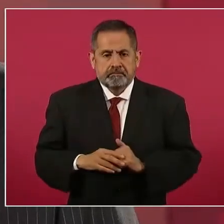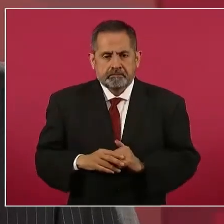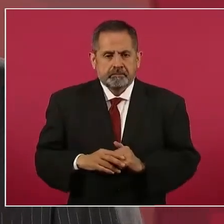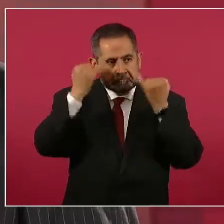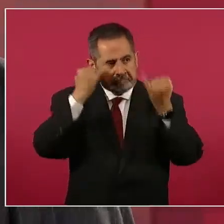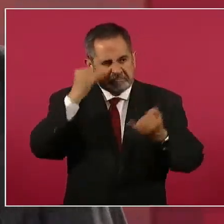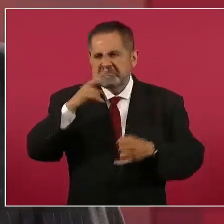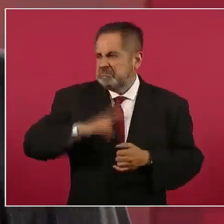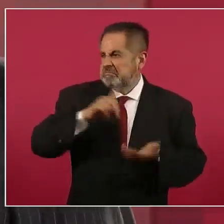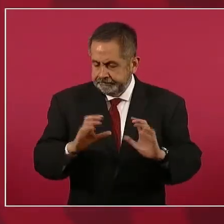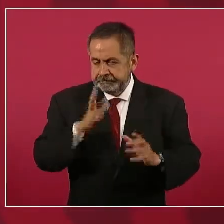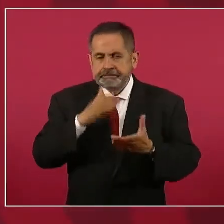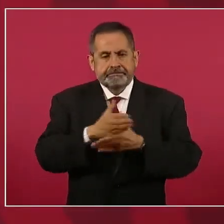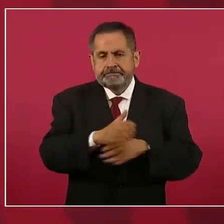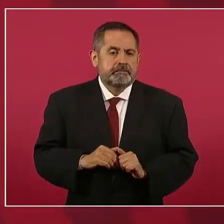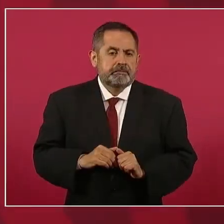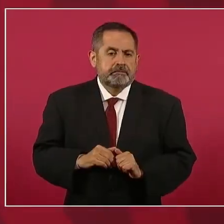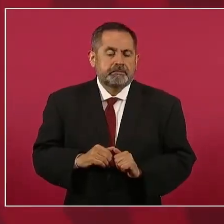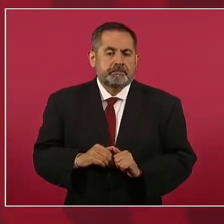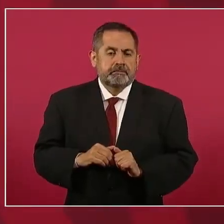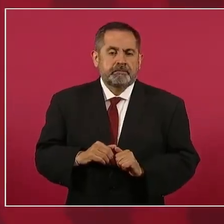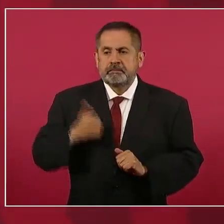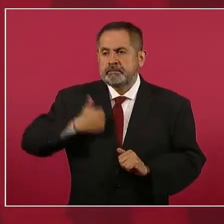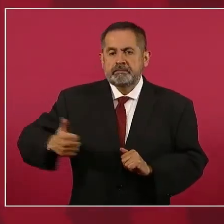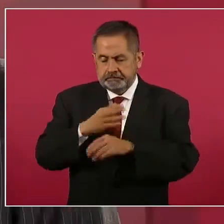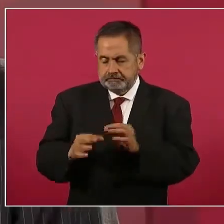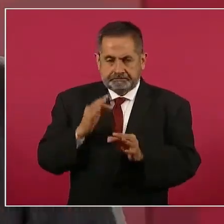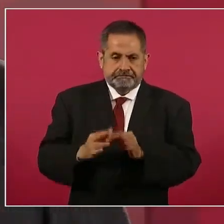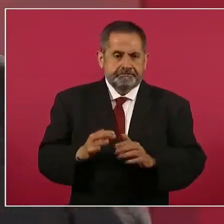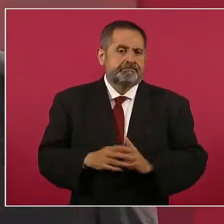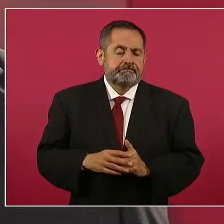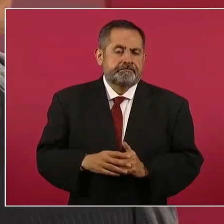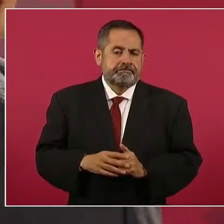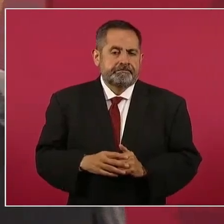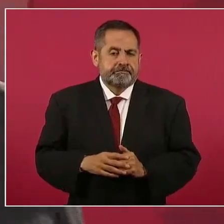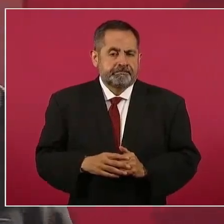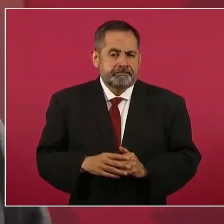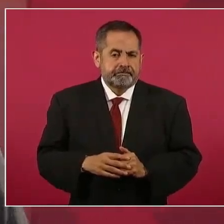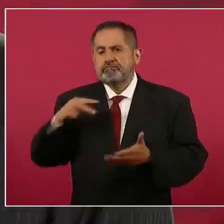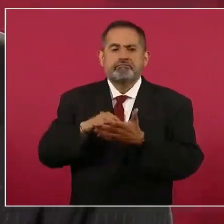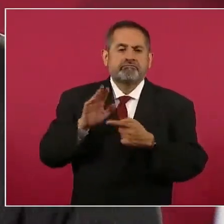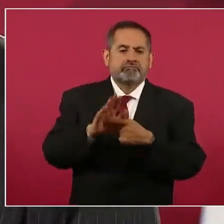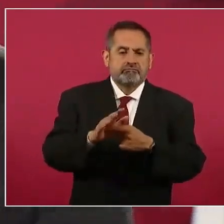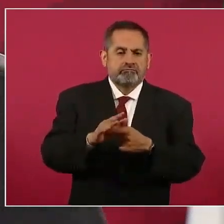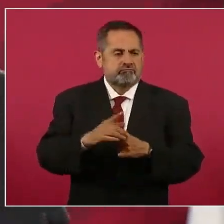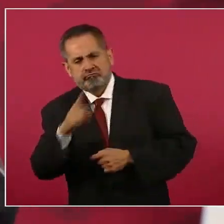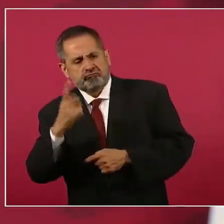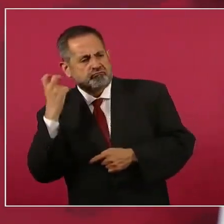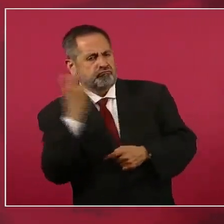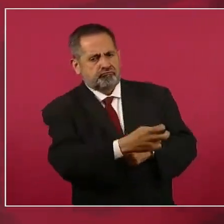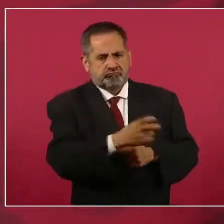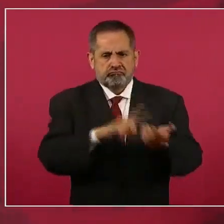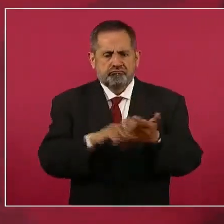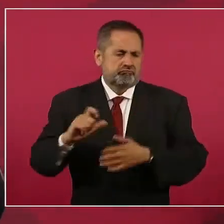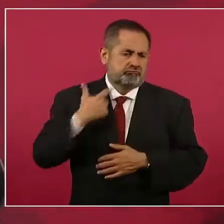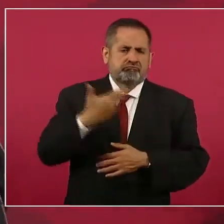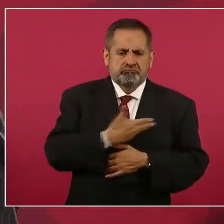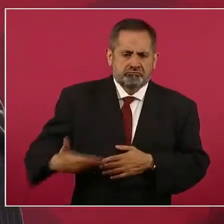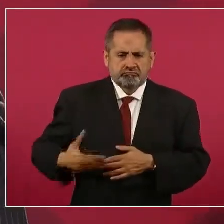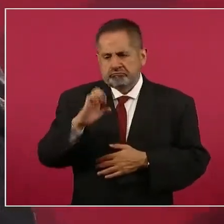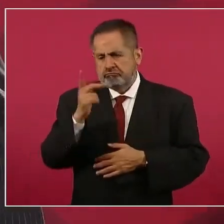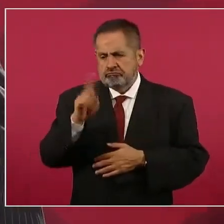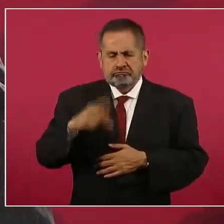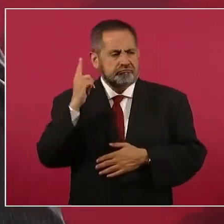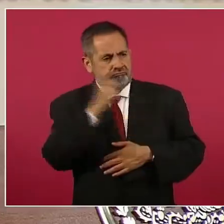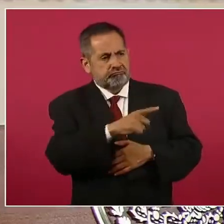línea muy delgada, pero se puede. Sí, asumimos nuestra responsabilidad. No es para salir a decir, se acusa al expresidente Peña